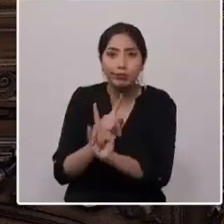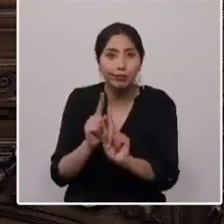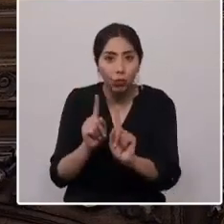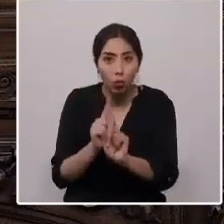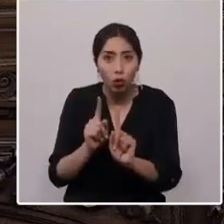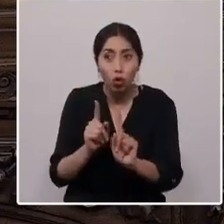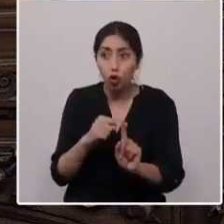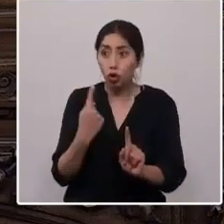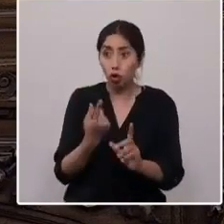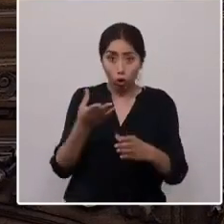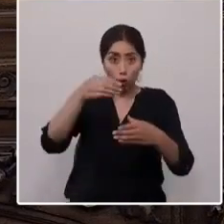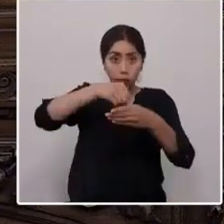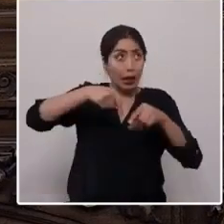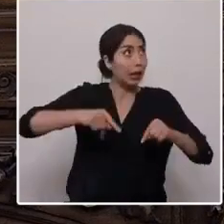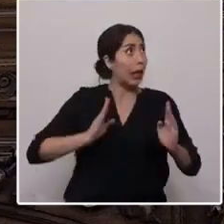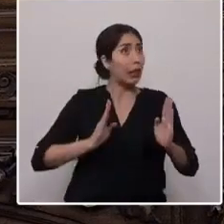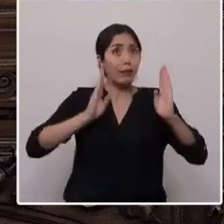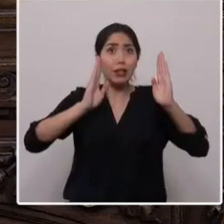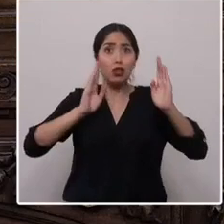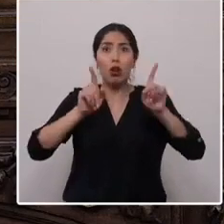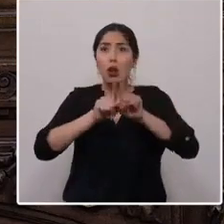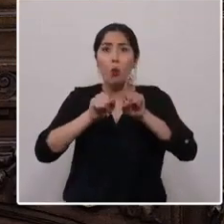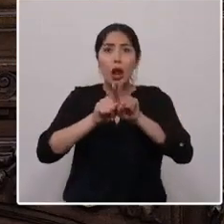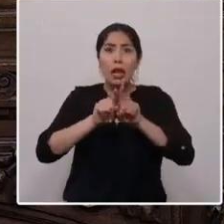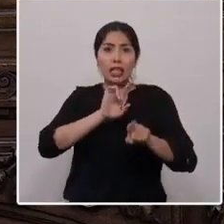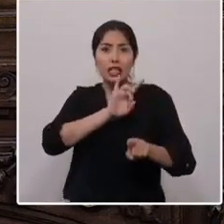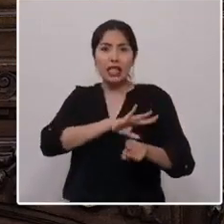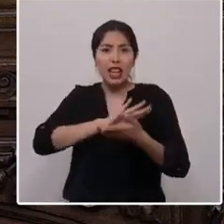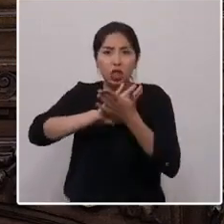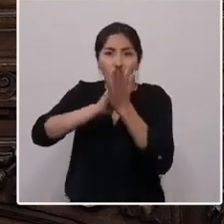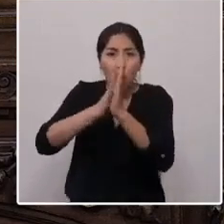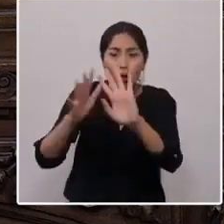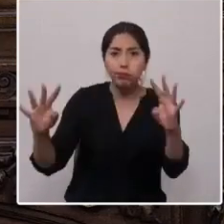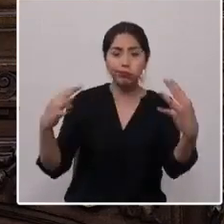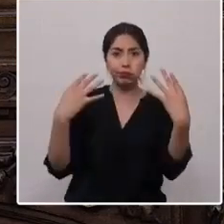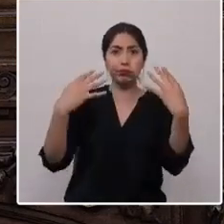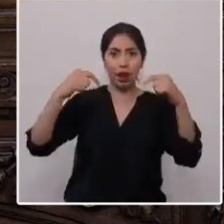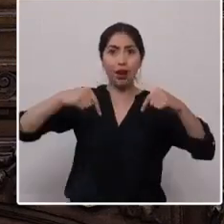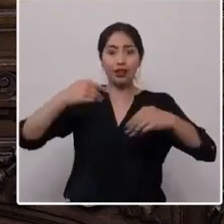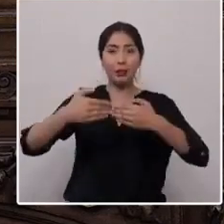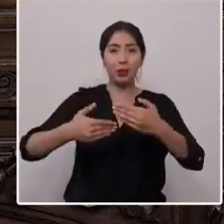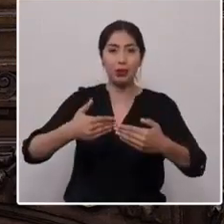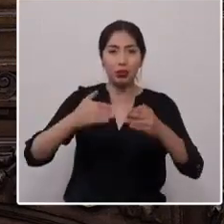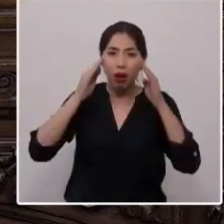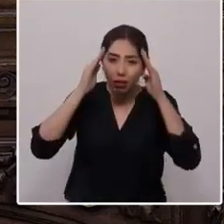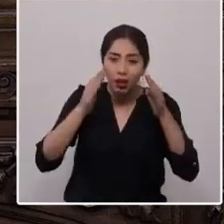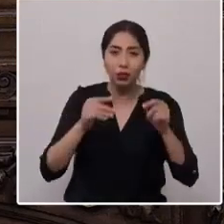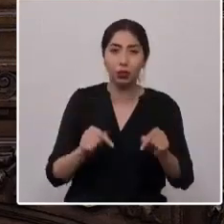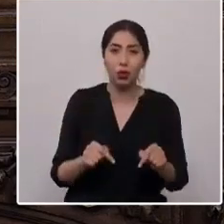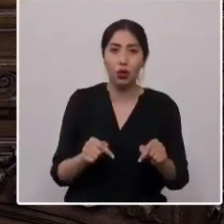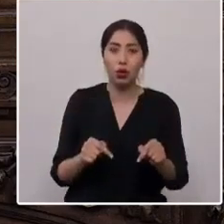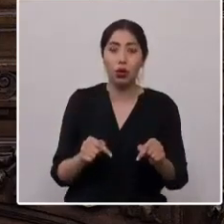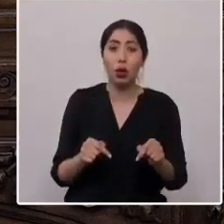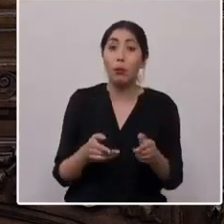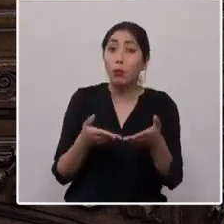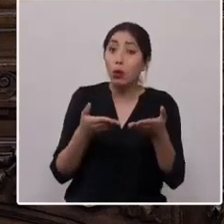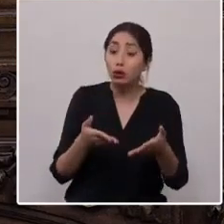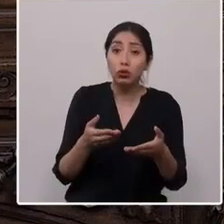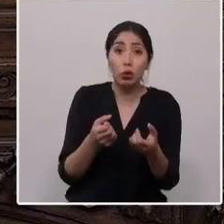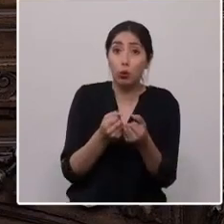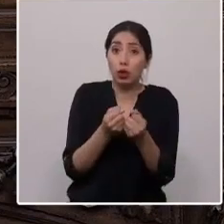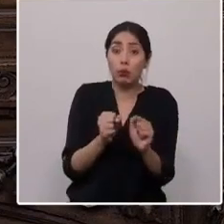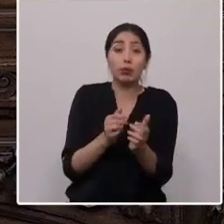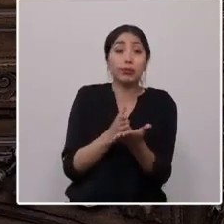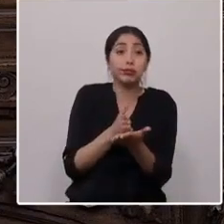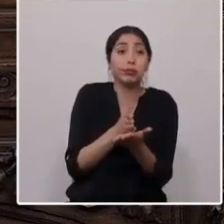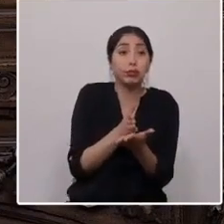todo Chile está pendiente de nosotros y el mundo entero de este proceso. Por lo que no debemos perder el foco y